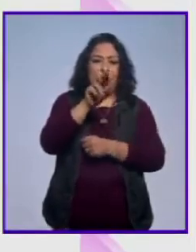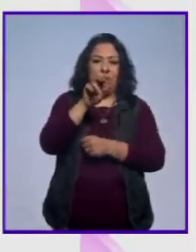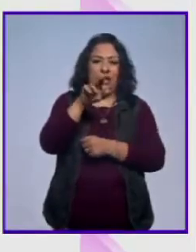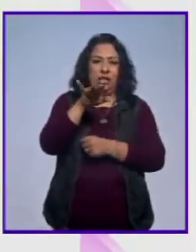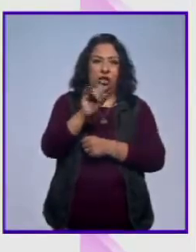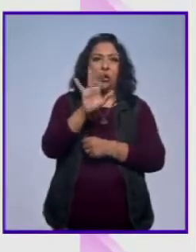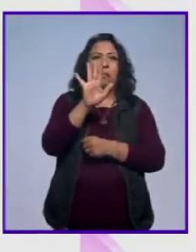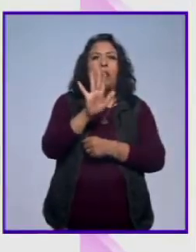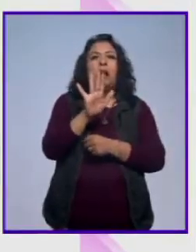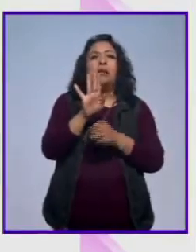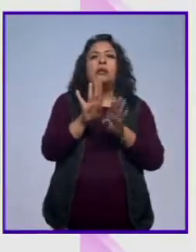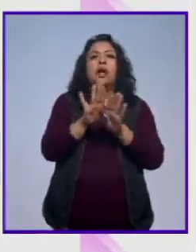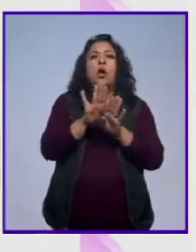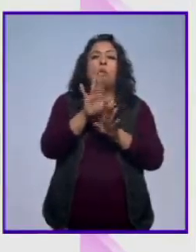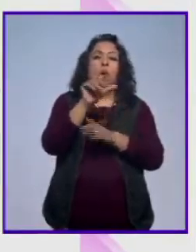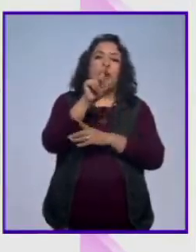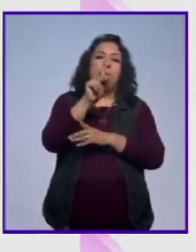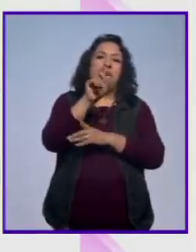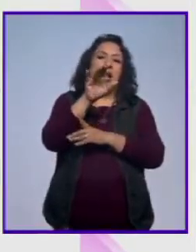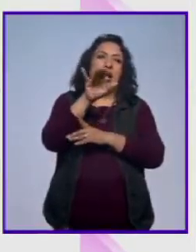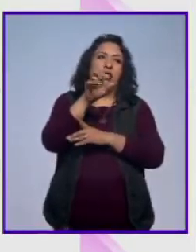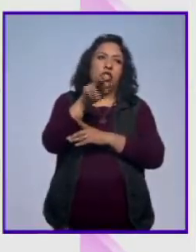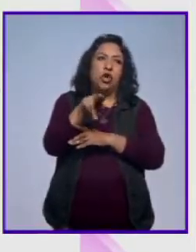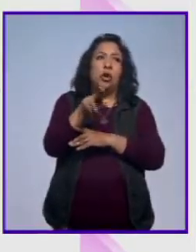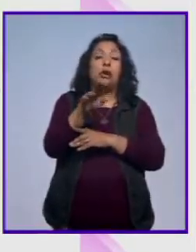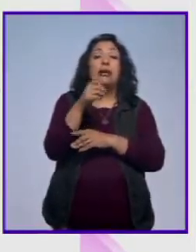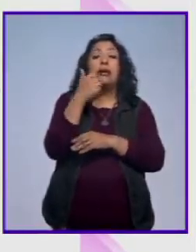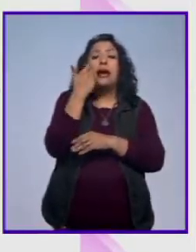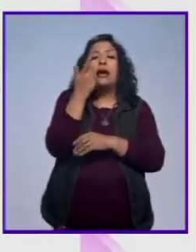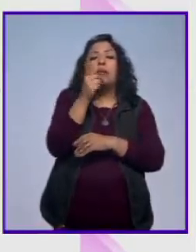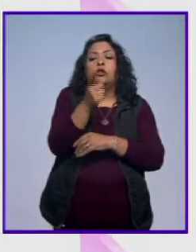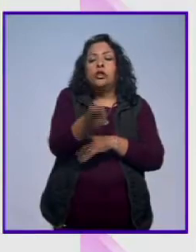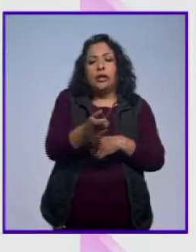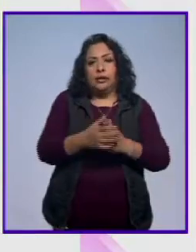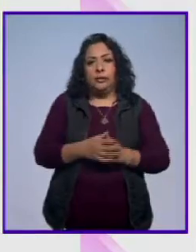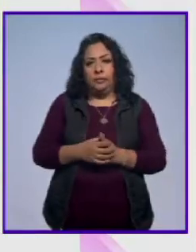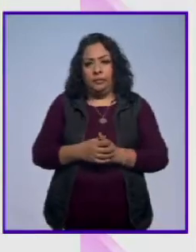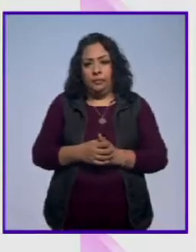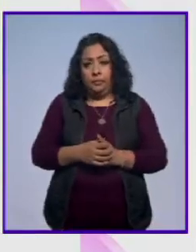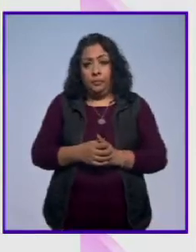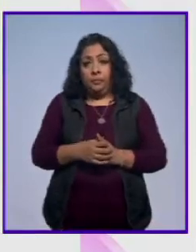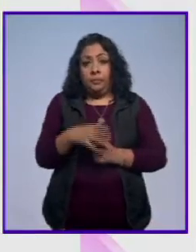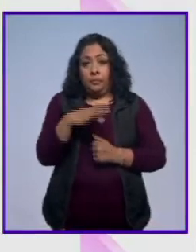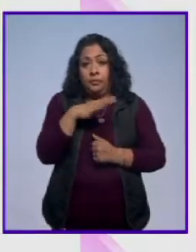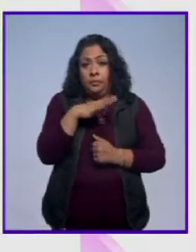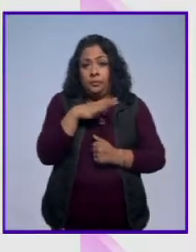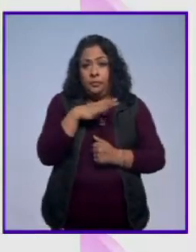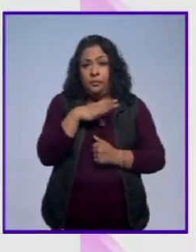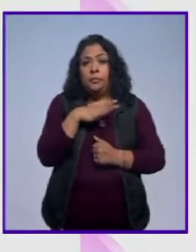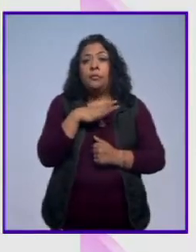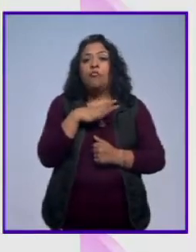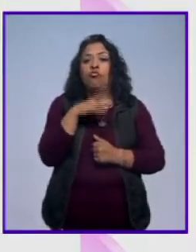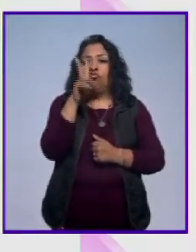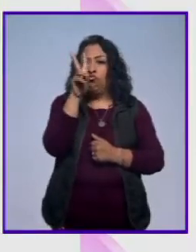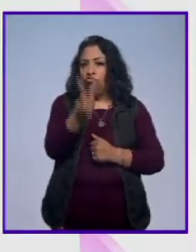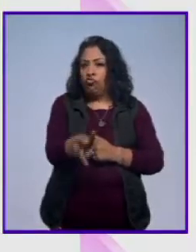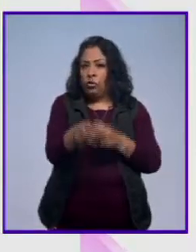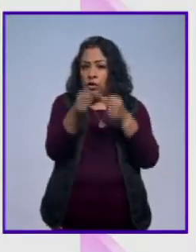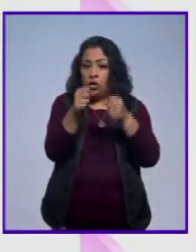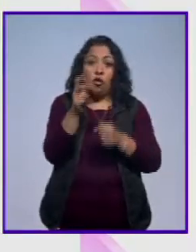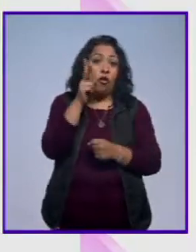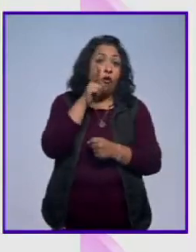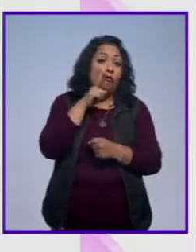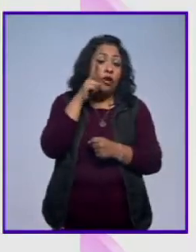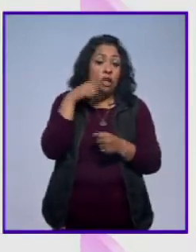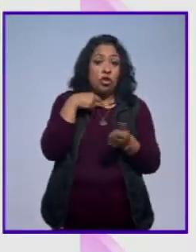una especie de apelación de origen que de entrada lo que se busca es que se tenga la garantía de que el vino